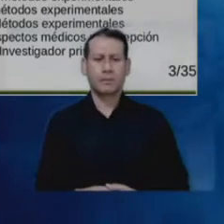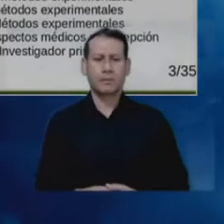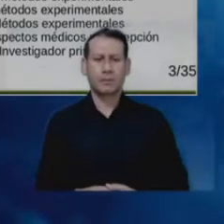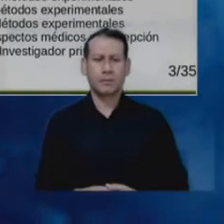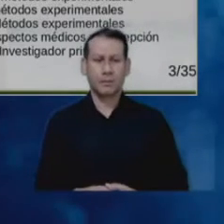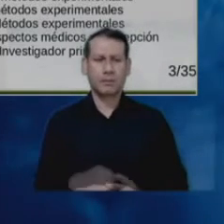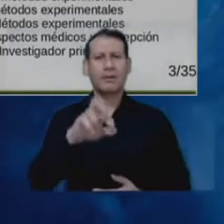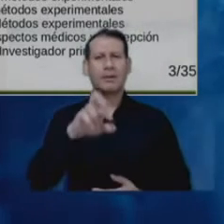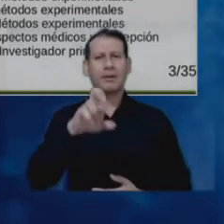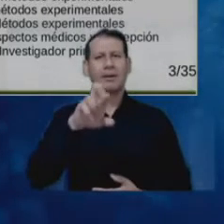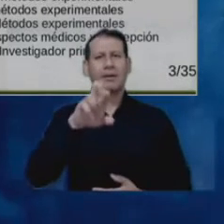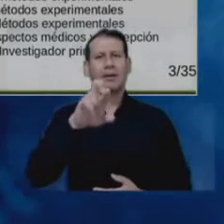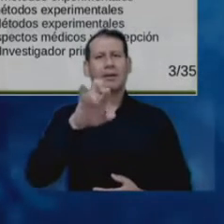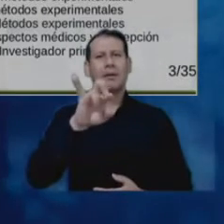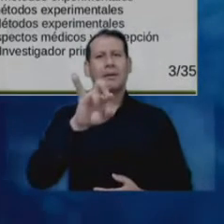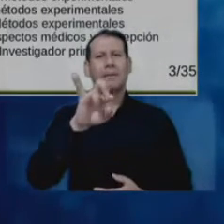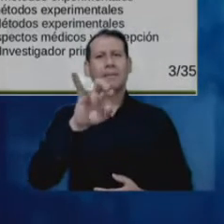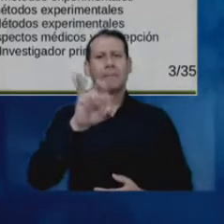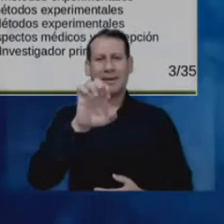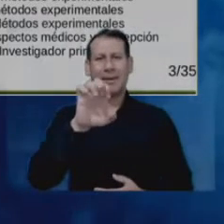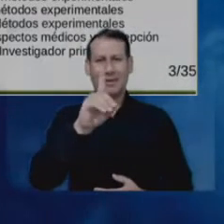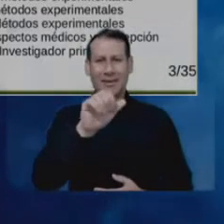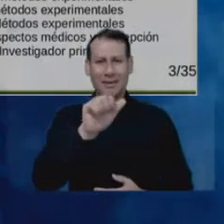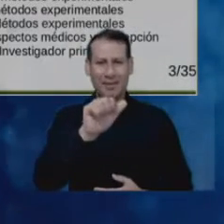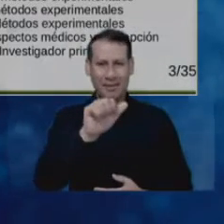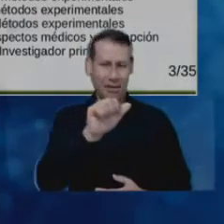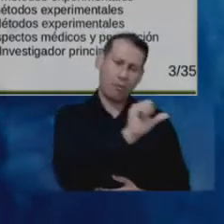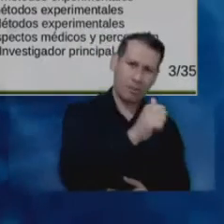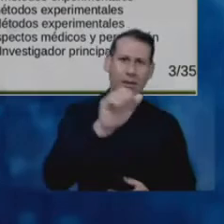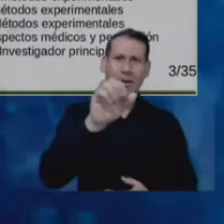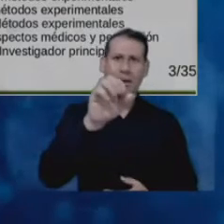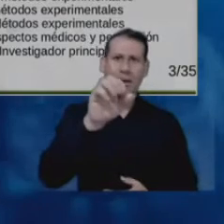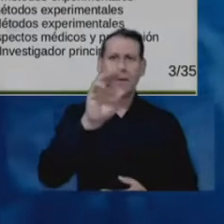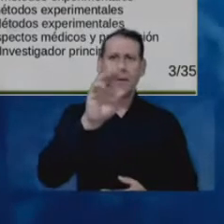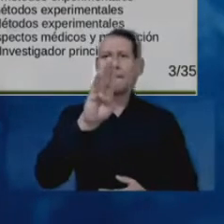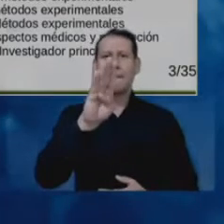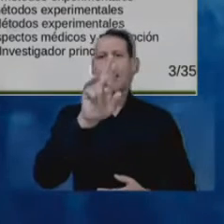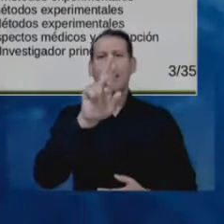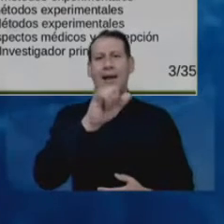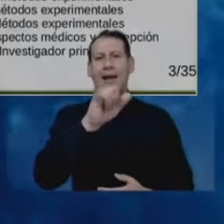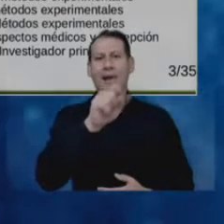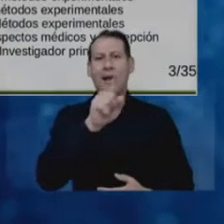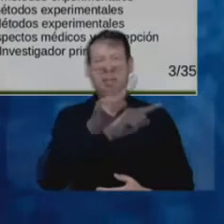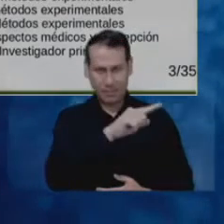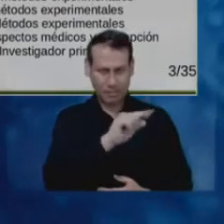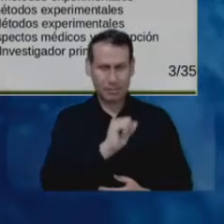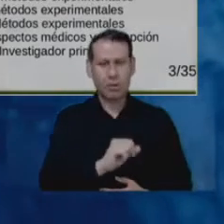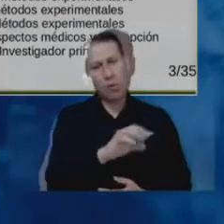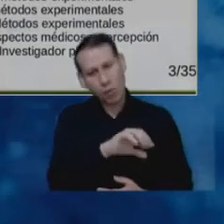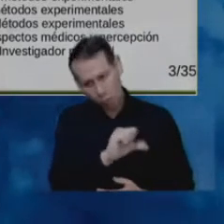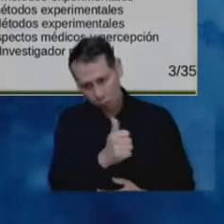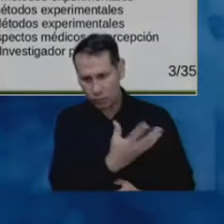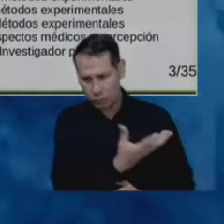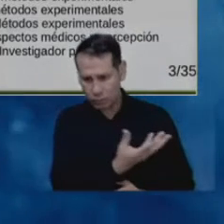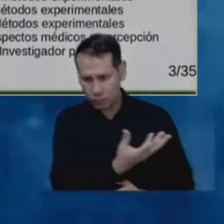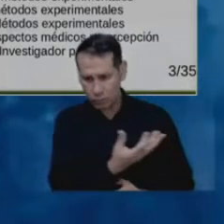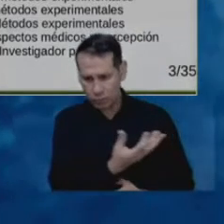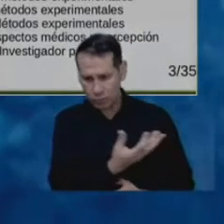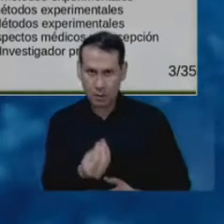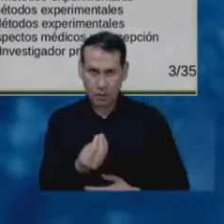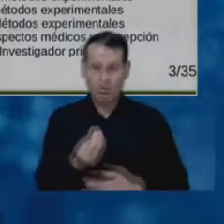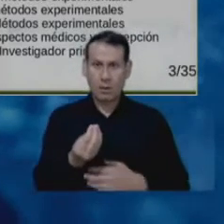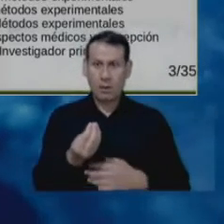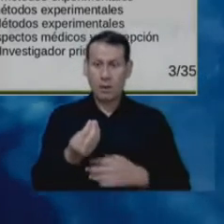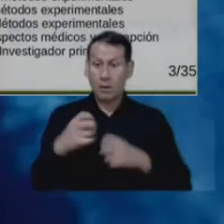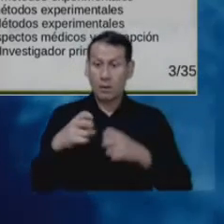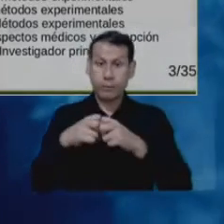diseñadora María Patricia Barajas. Tenemos un equipo también trabajando en el aspecto de simulación electromagnética de alta precisión, el ingeniero José